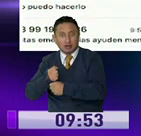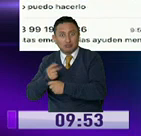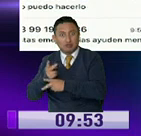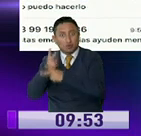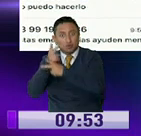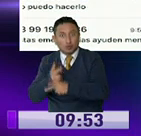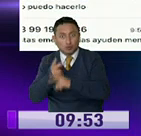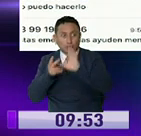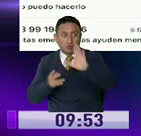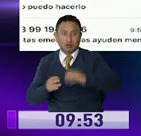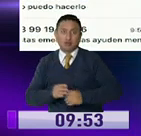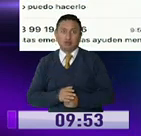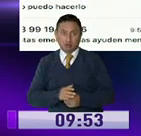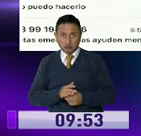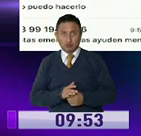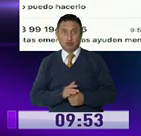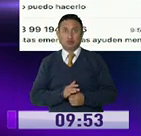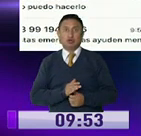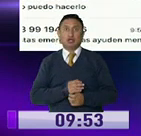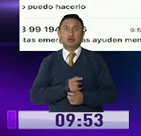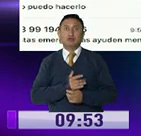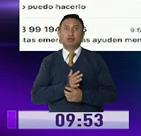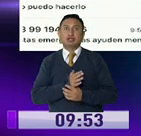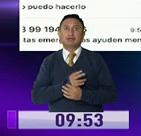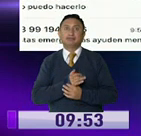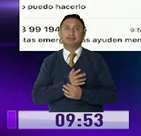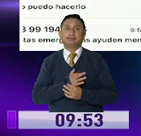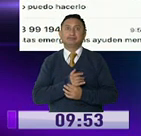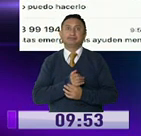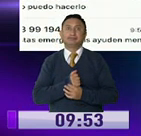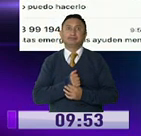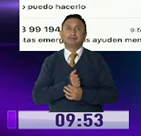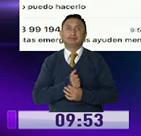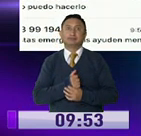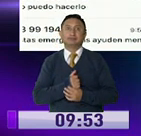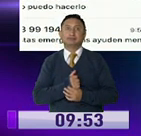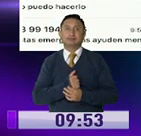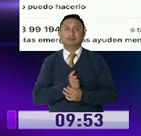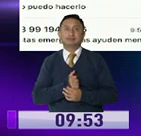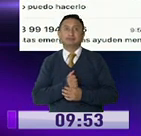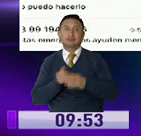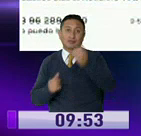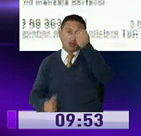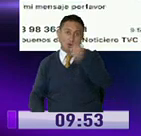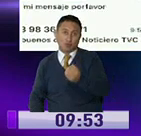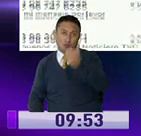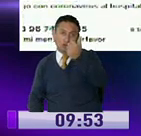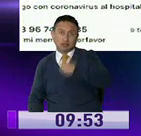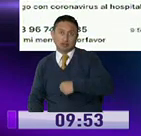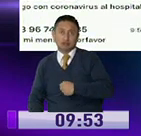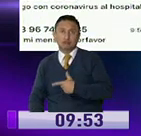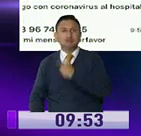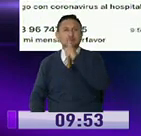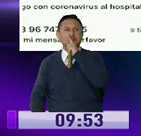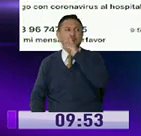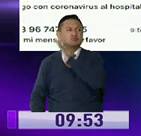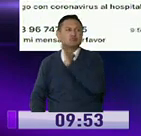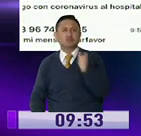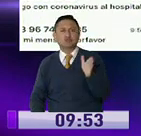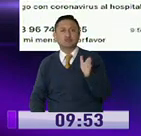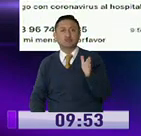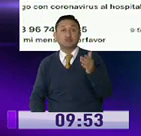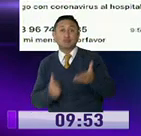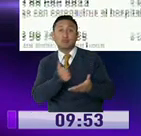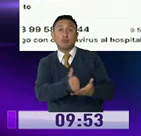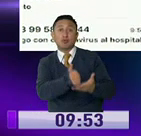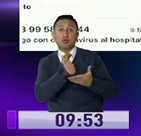está poniendo en riesgo su salud y la de su familia al trabajar. Buenos días, CBC. ¿A quién se puede acudir para que